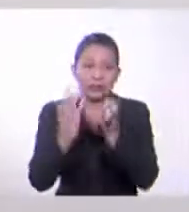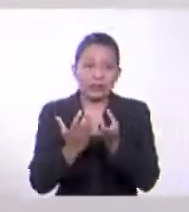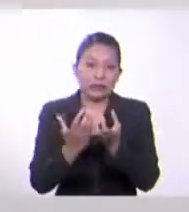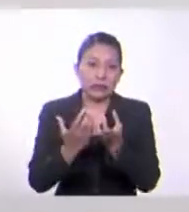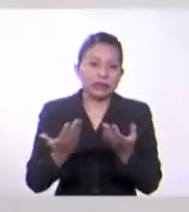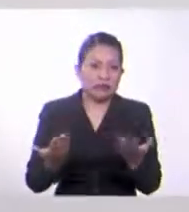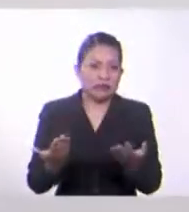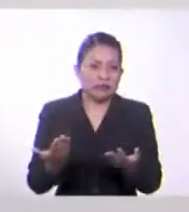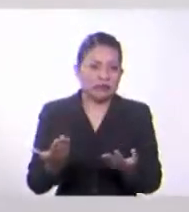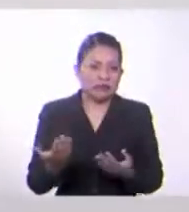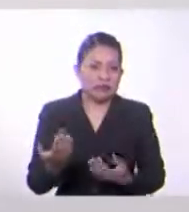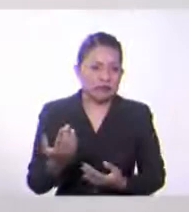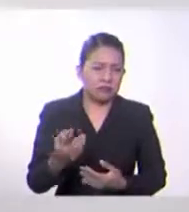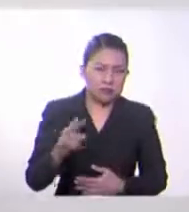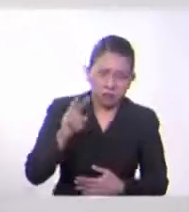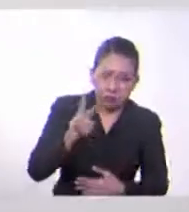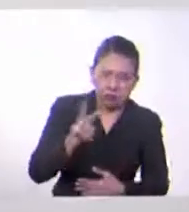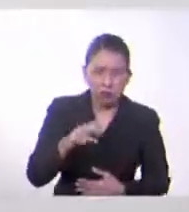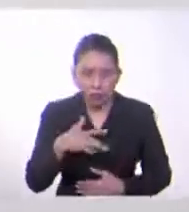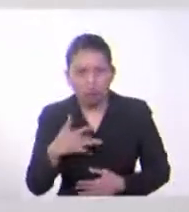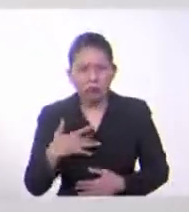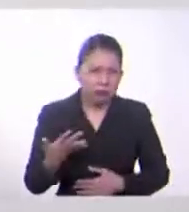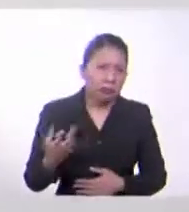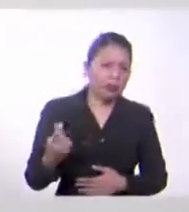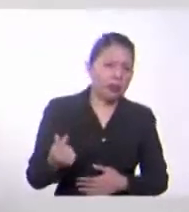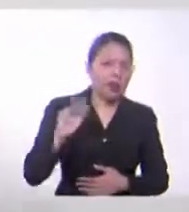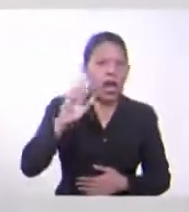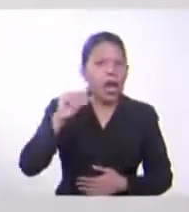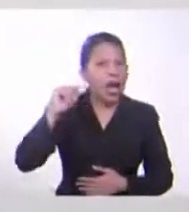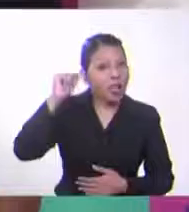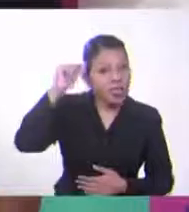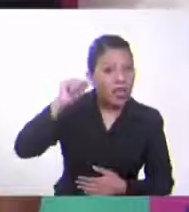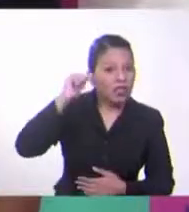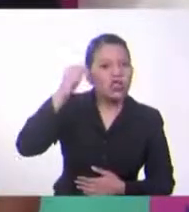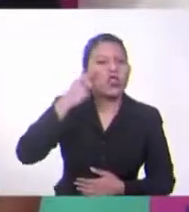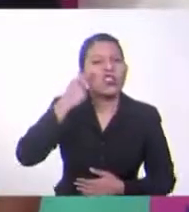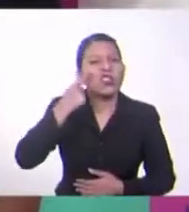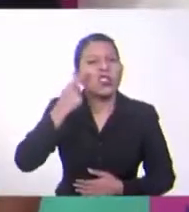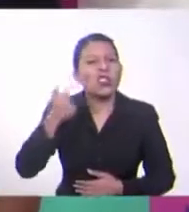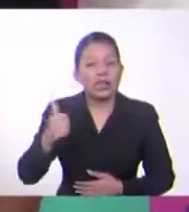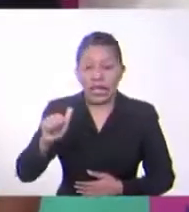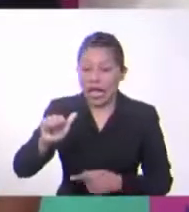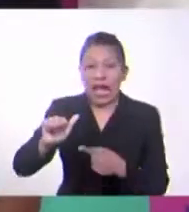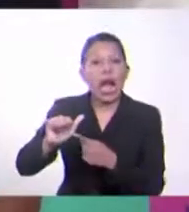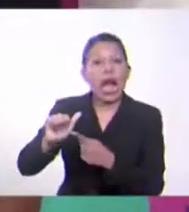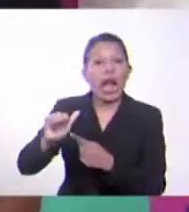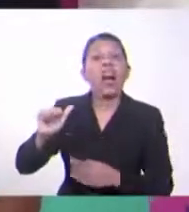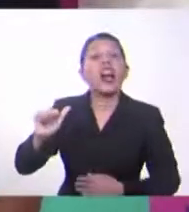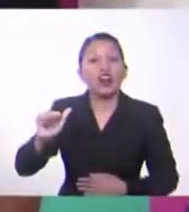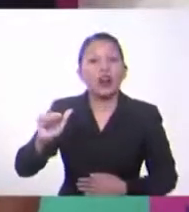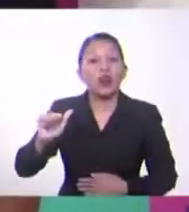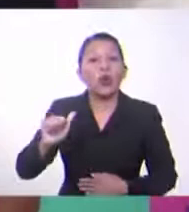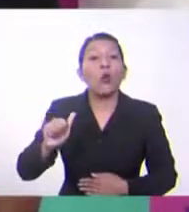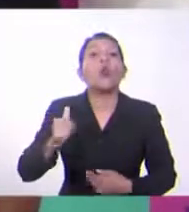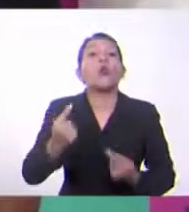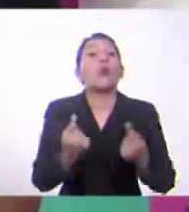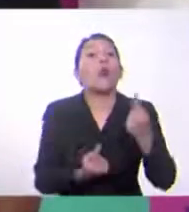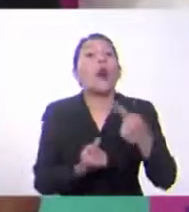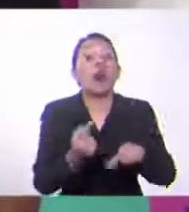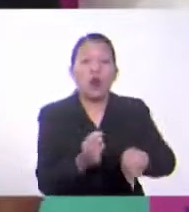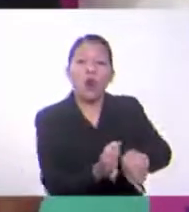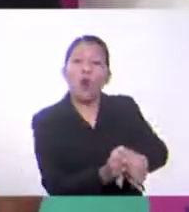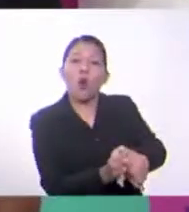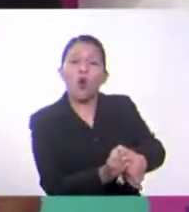lo tratamos, no se notó mucho. Pero nuestra analiza, en realidad, era encontrar cuál de los relojes era el